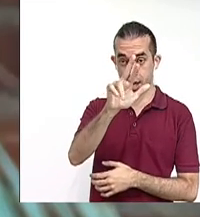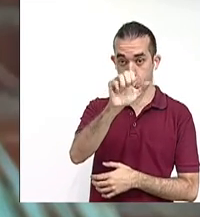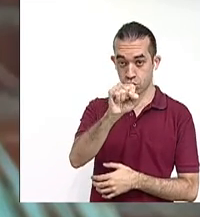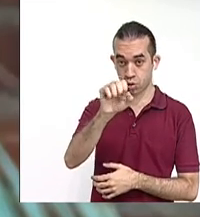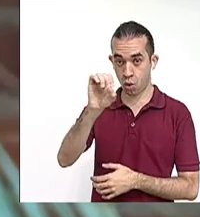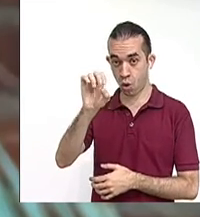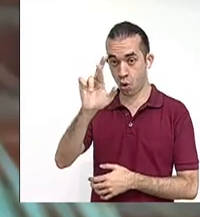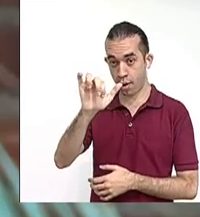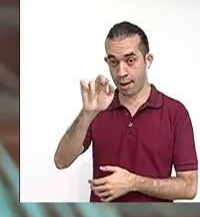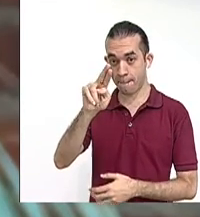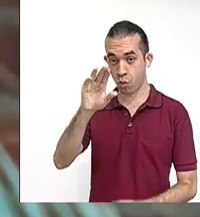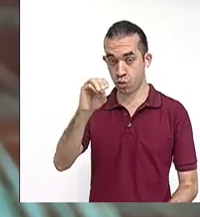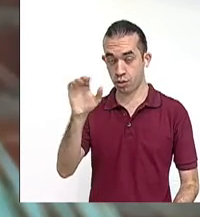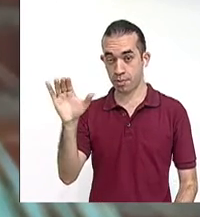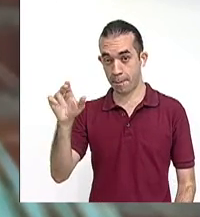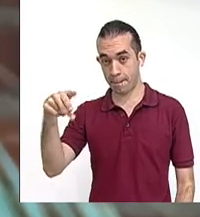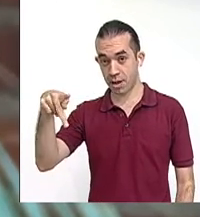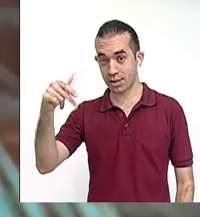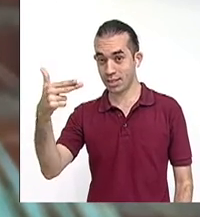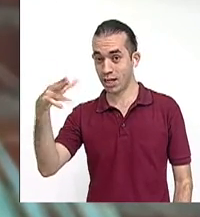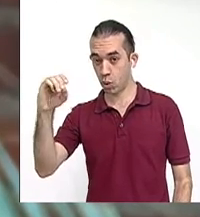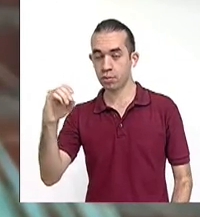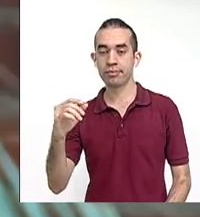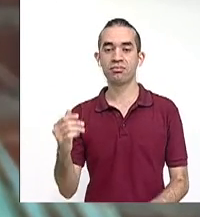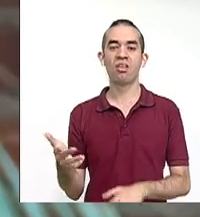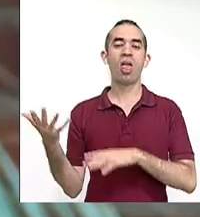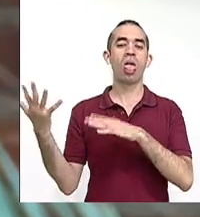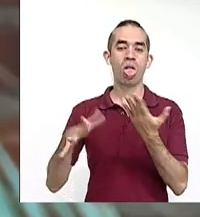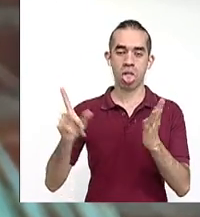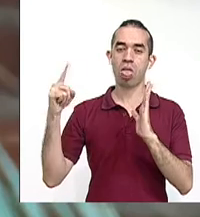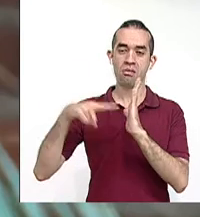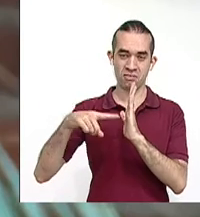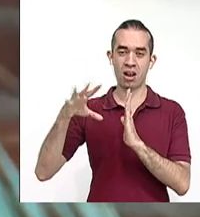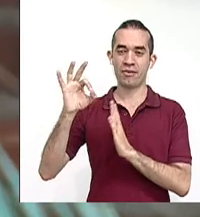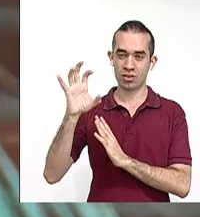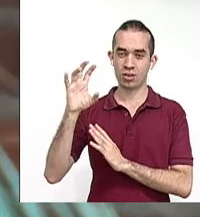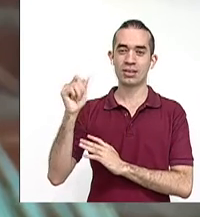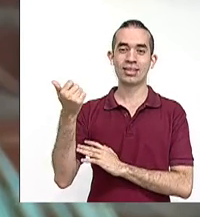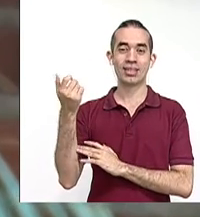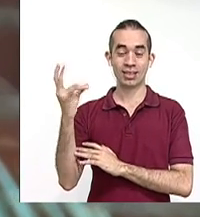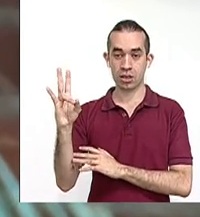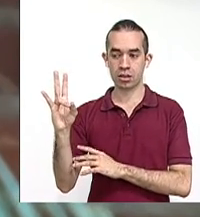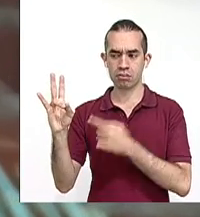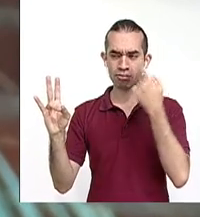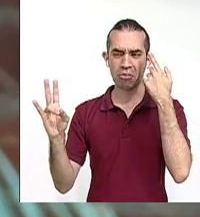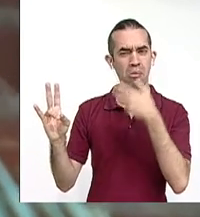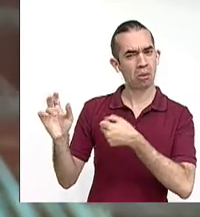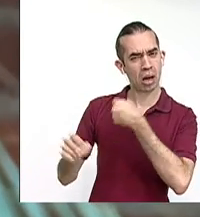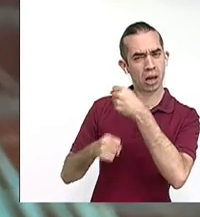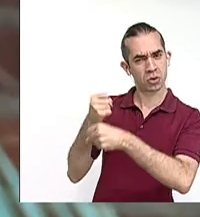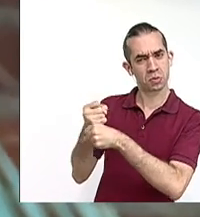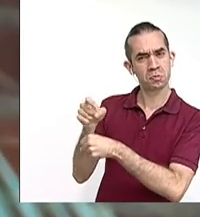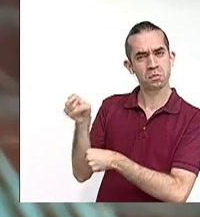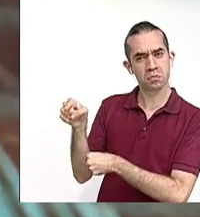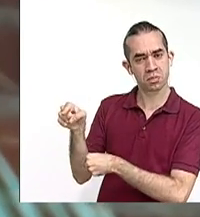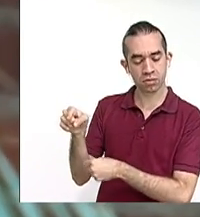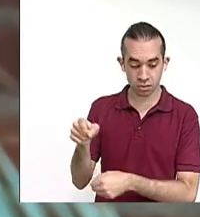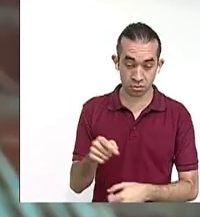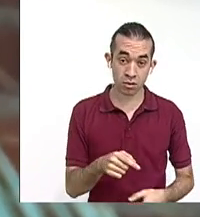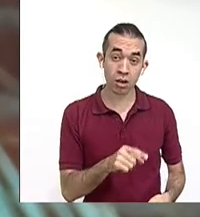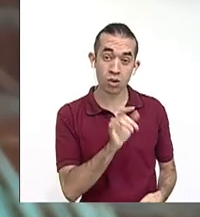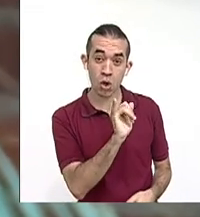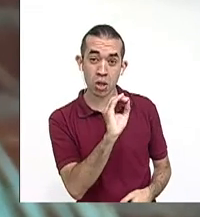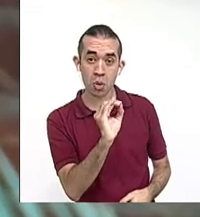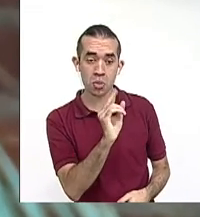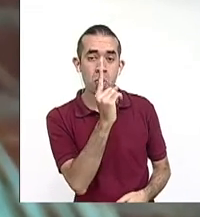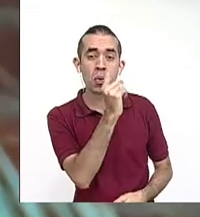1917, menos de un año después del nacimiento de